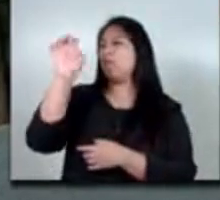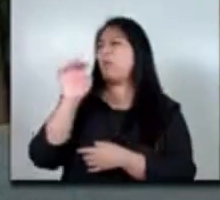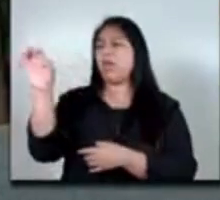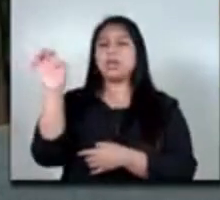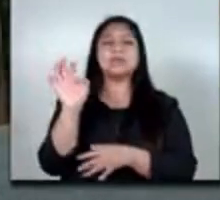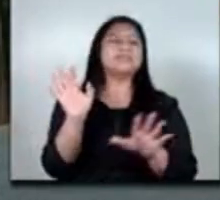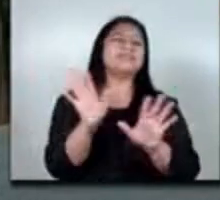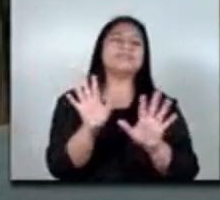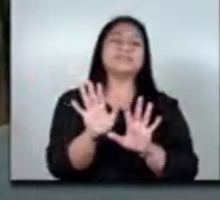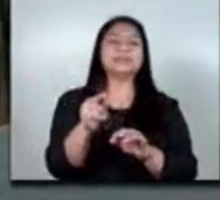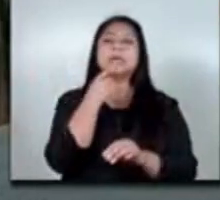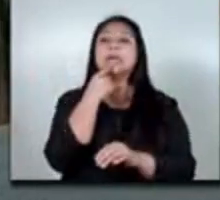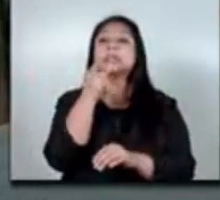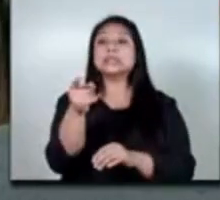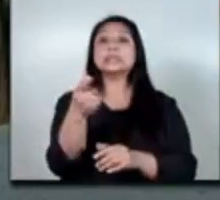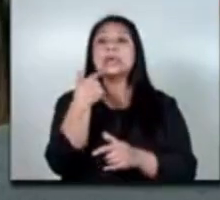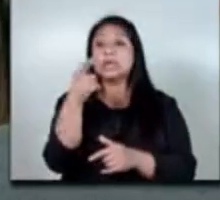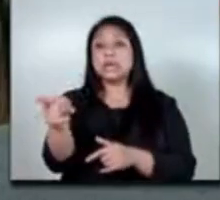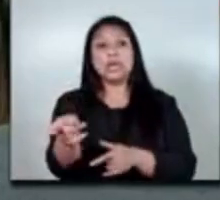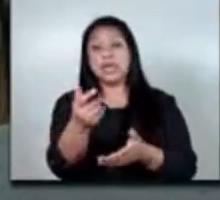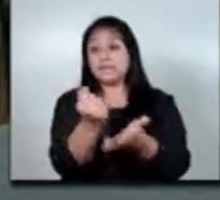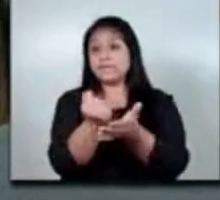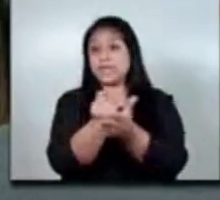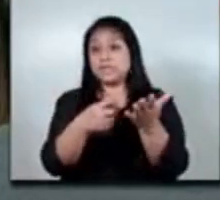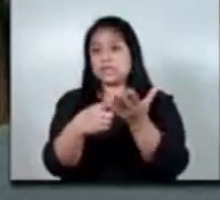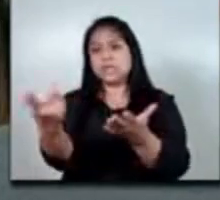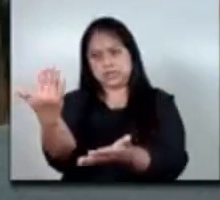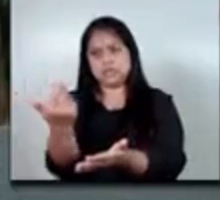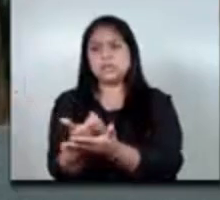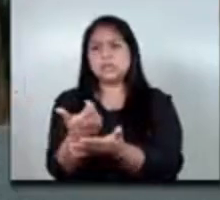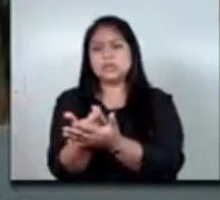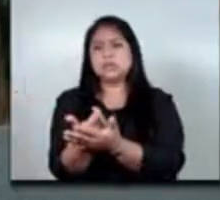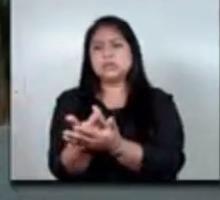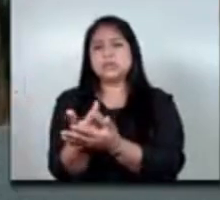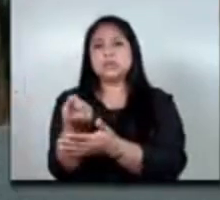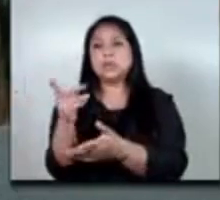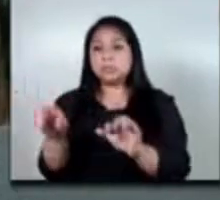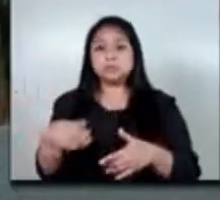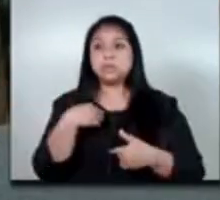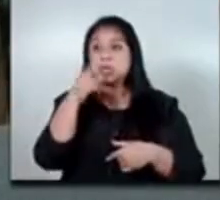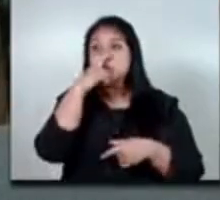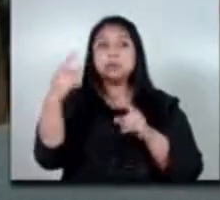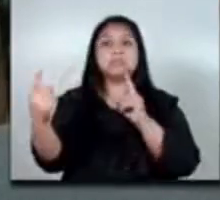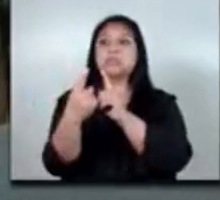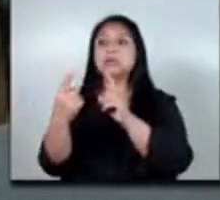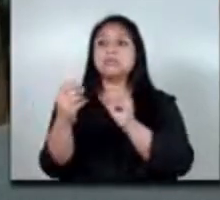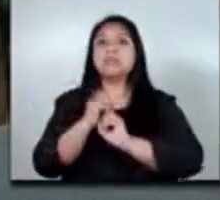le ofrecían a la gente que le iban a conseguir la visa le cobraban un dinero y el tipo después ya nunca lo encontraba